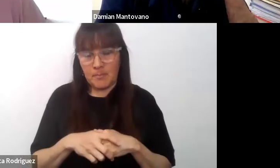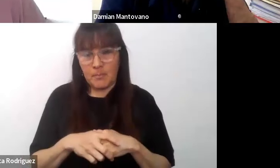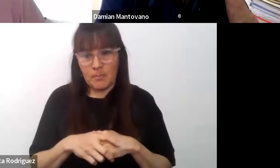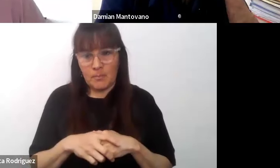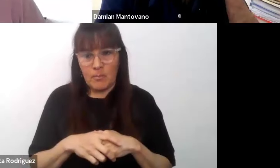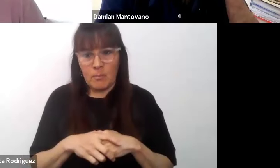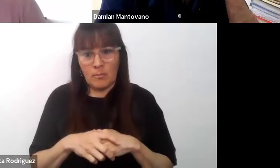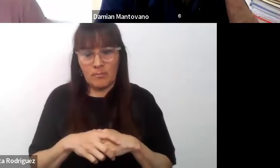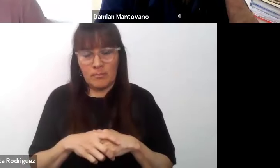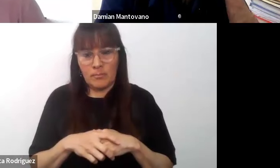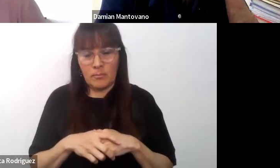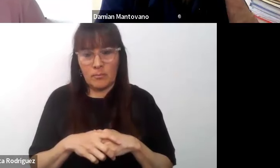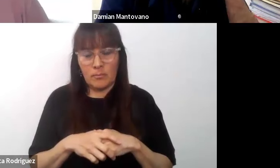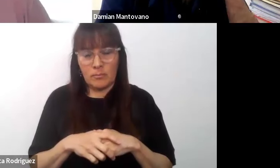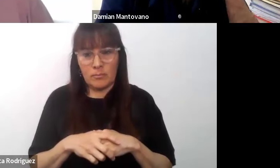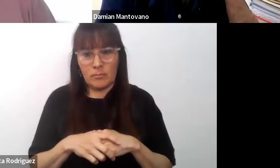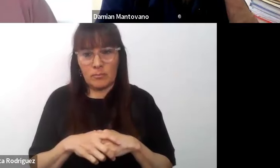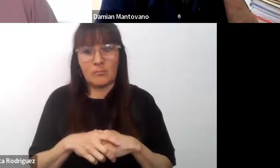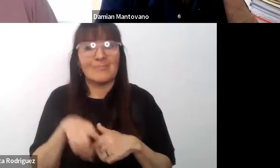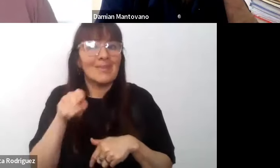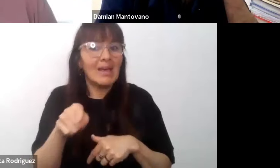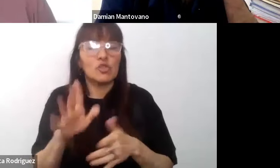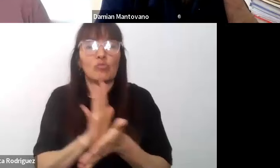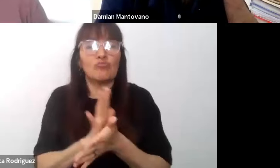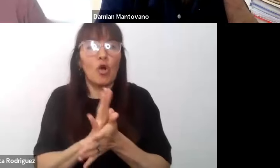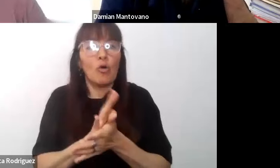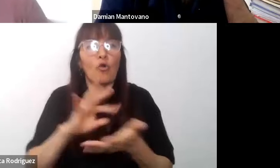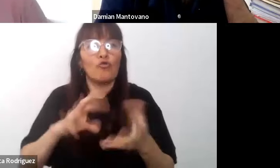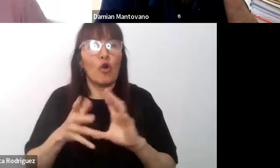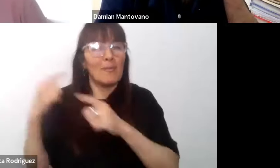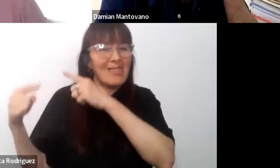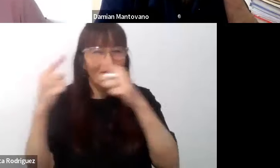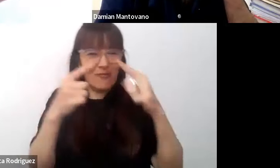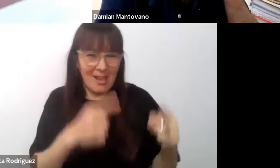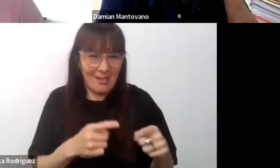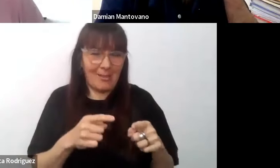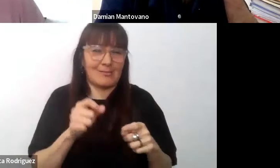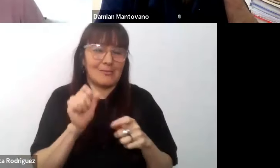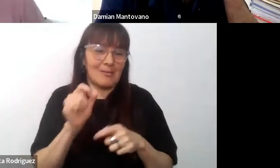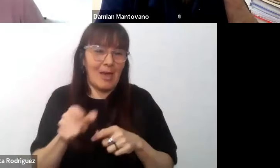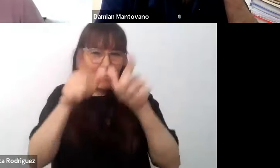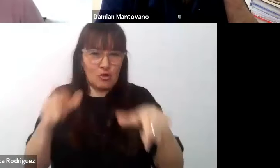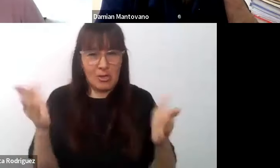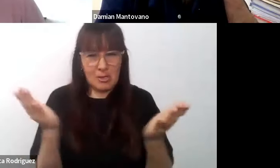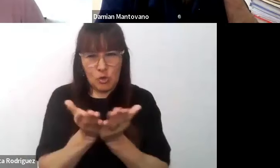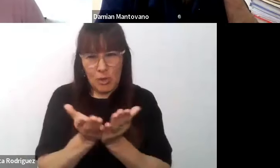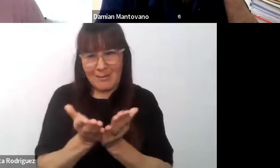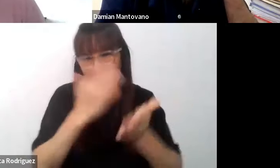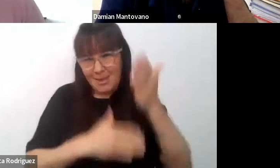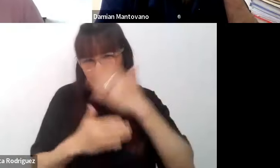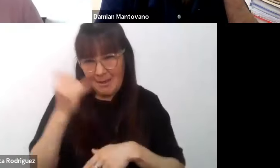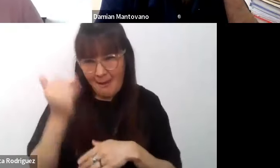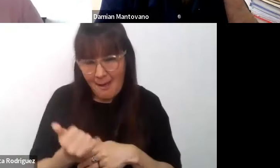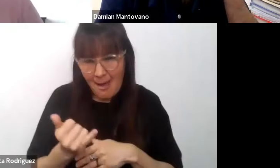cuestiones que los otros estudiantes. Esos son los diferentes tipos de estudiantes con situación de